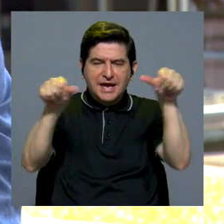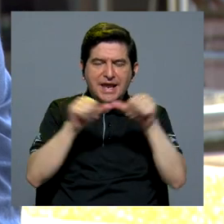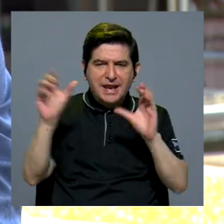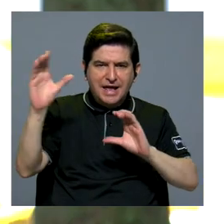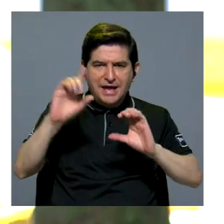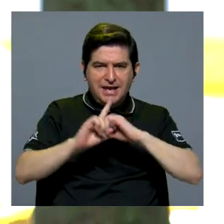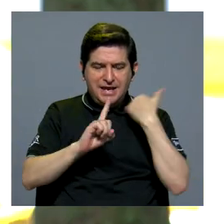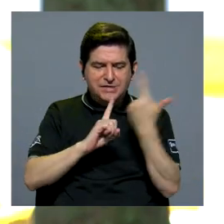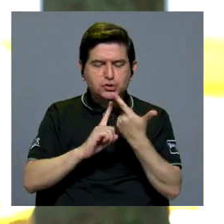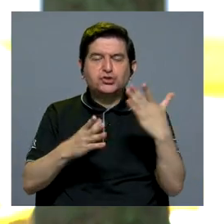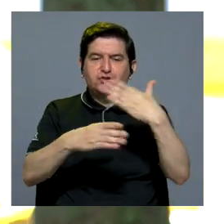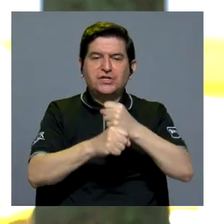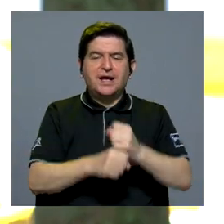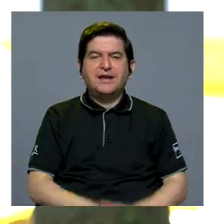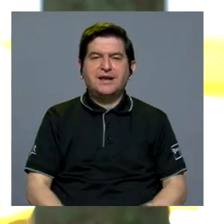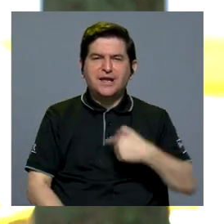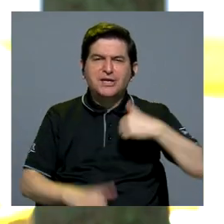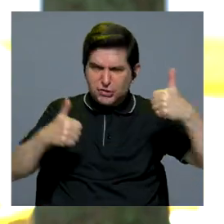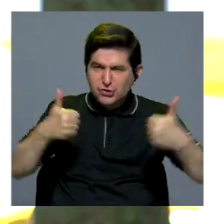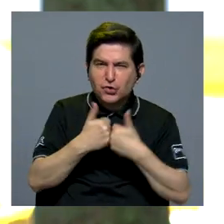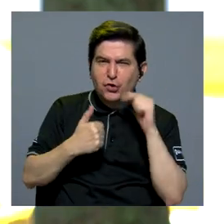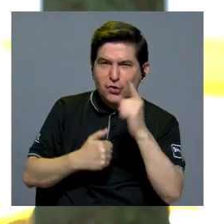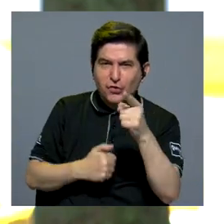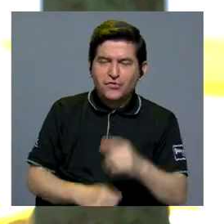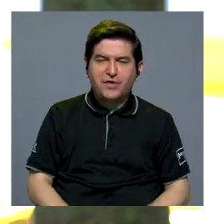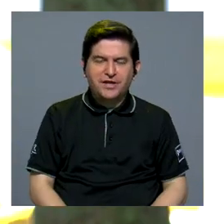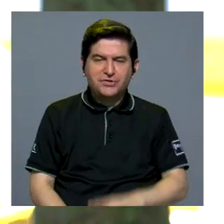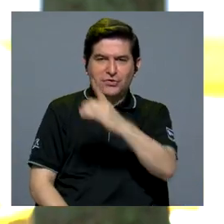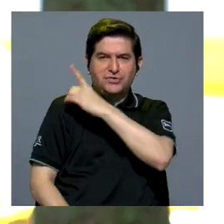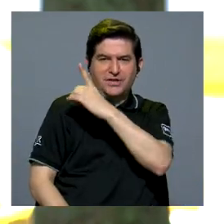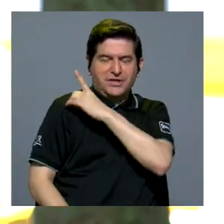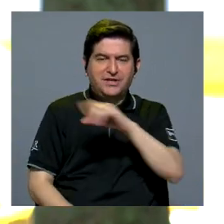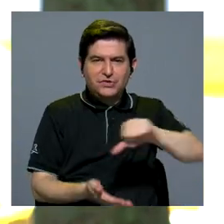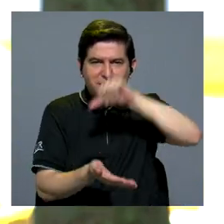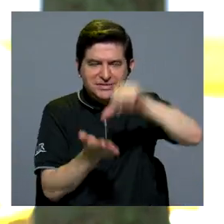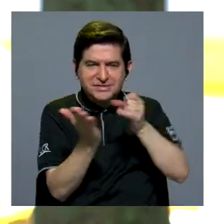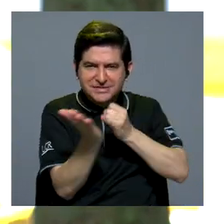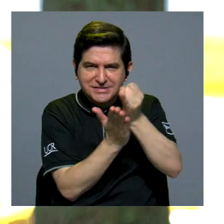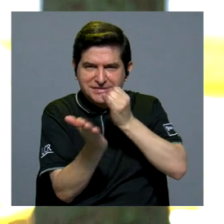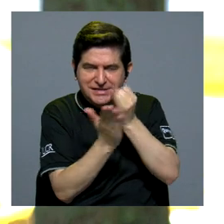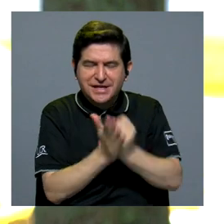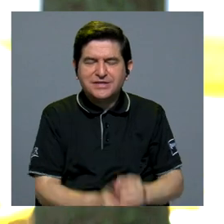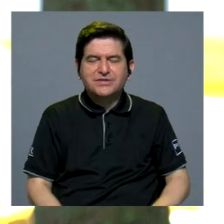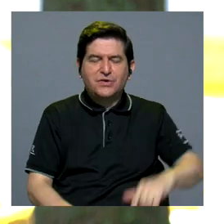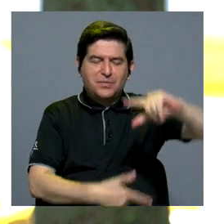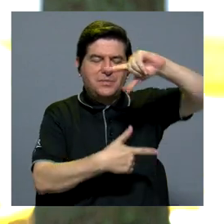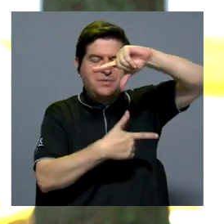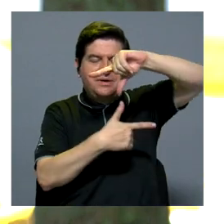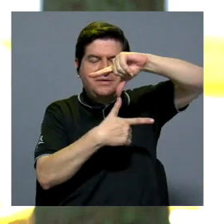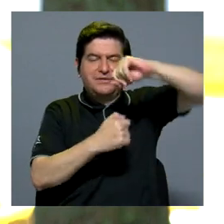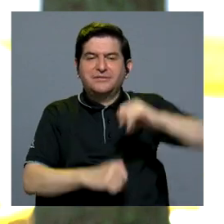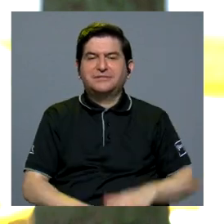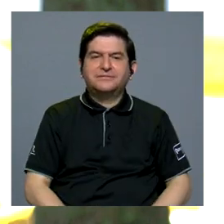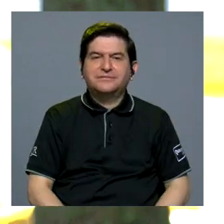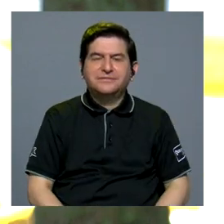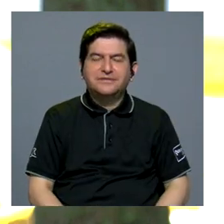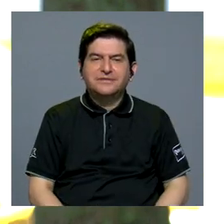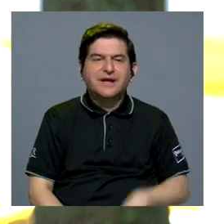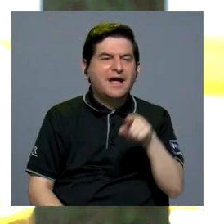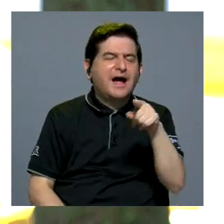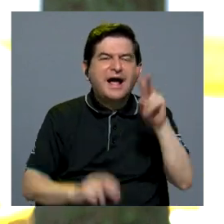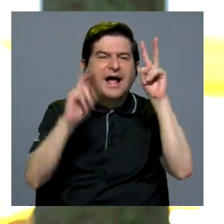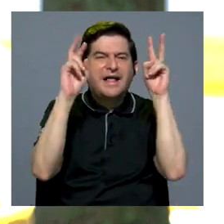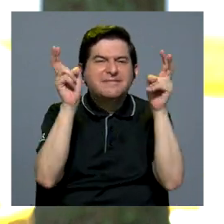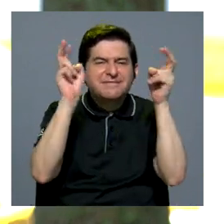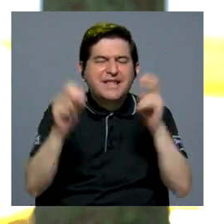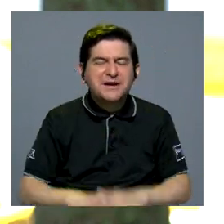ese sentido. Y por último, lo reto, como director del Centro de Investigaciones para América Central, ¿cuáles son